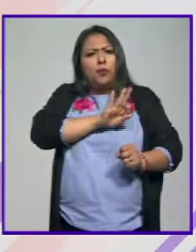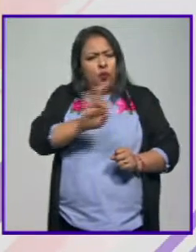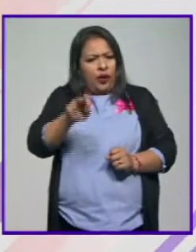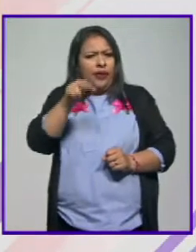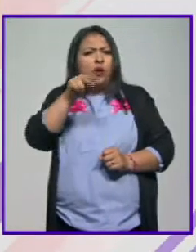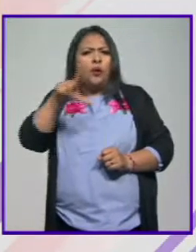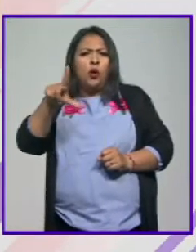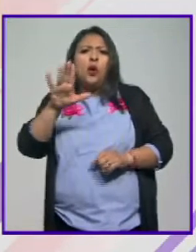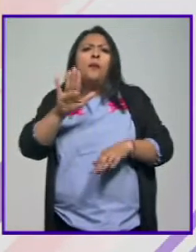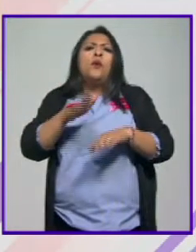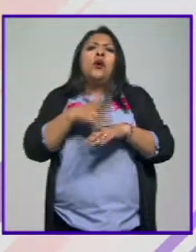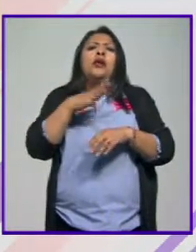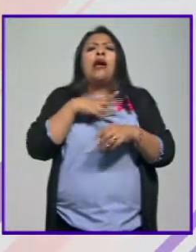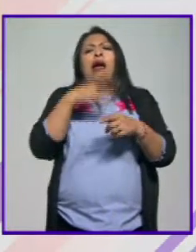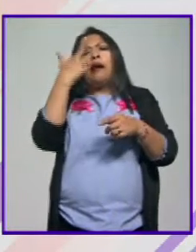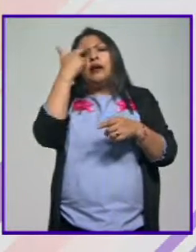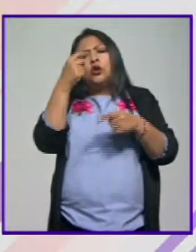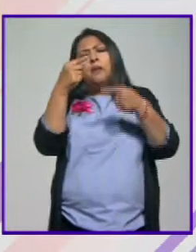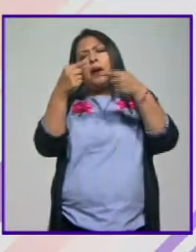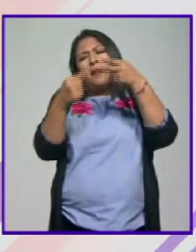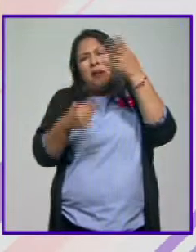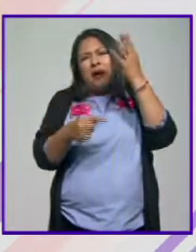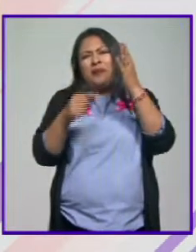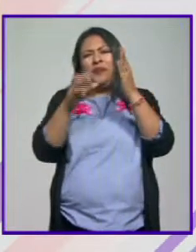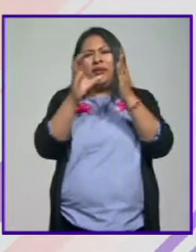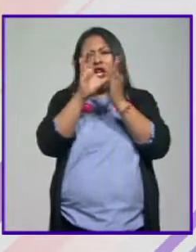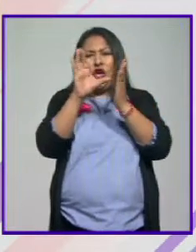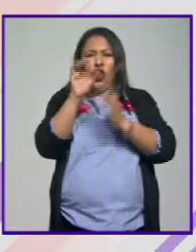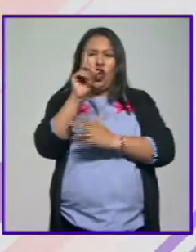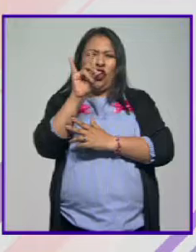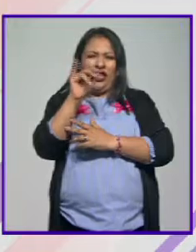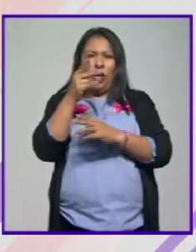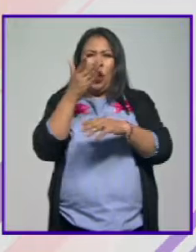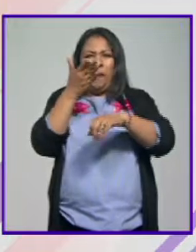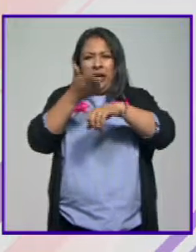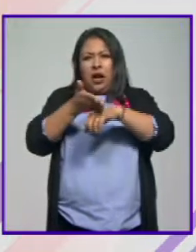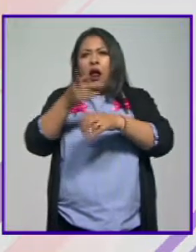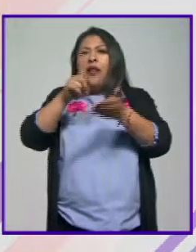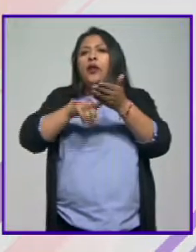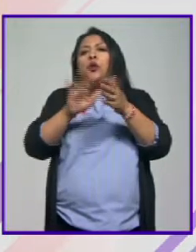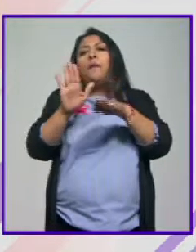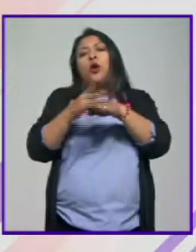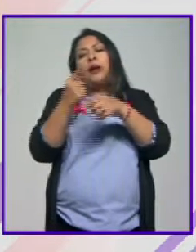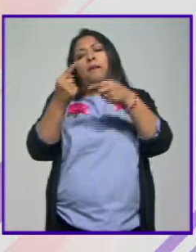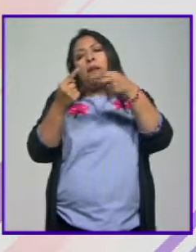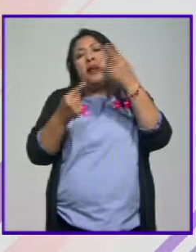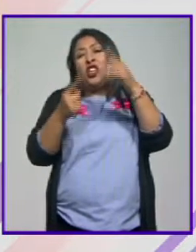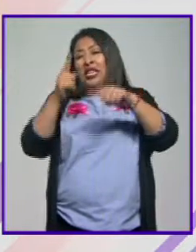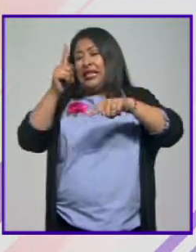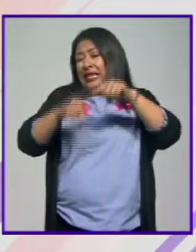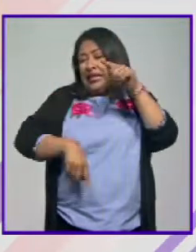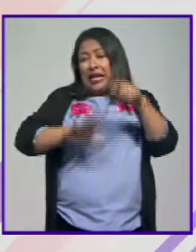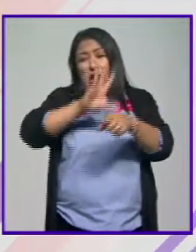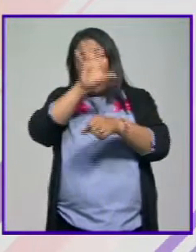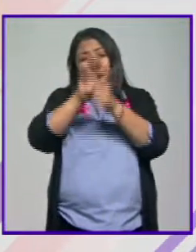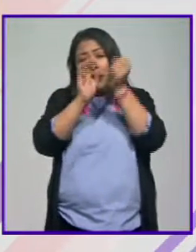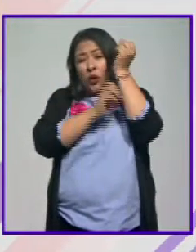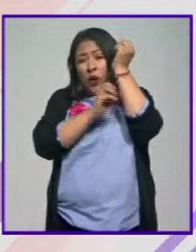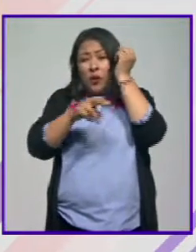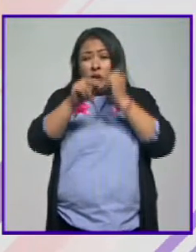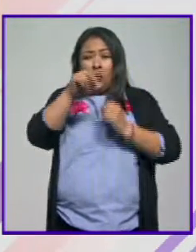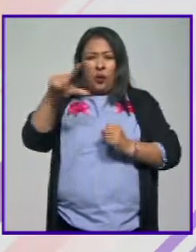en Nuevo León porque hay causales. El Código Penal tiene causales y entonces no anula todo el aborto en Nuevo León